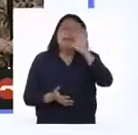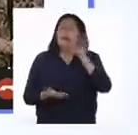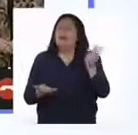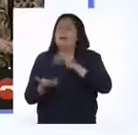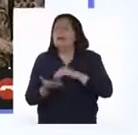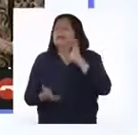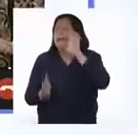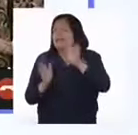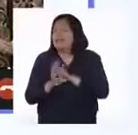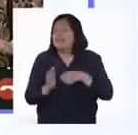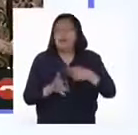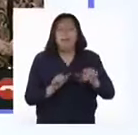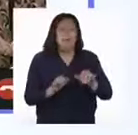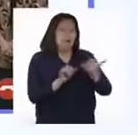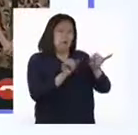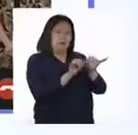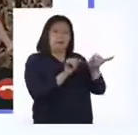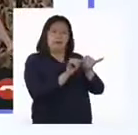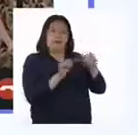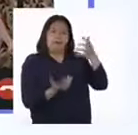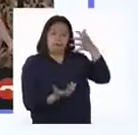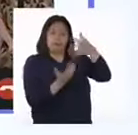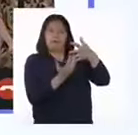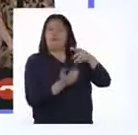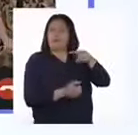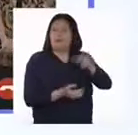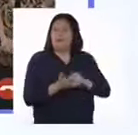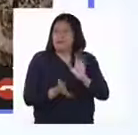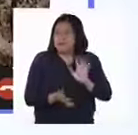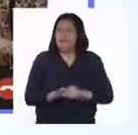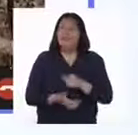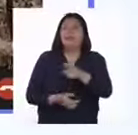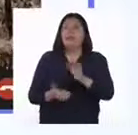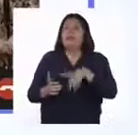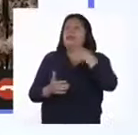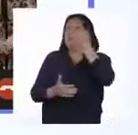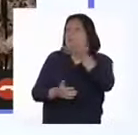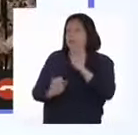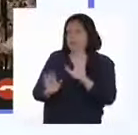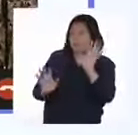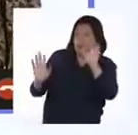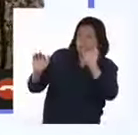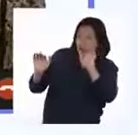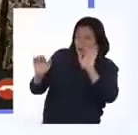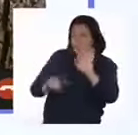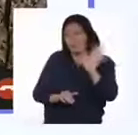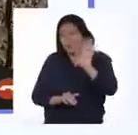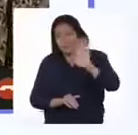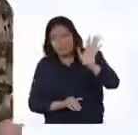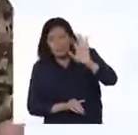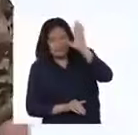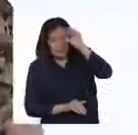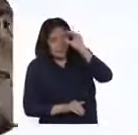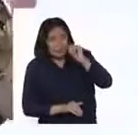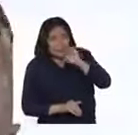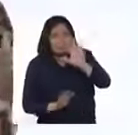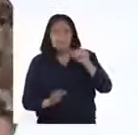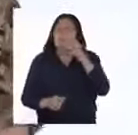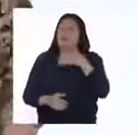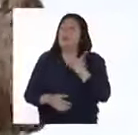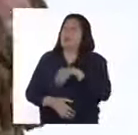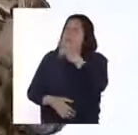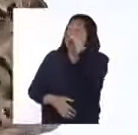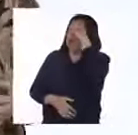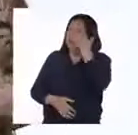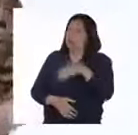ejemplos de magnitudes directamente proporcionales. Conmigo será hasta la próxima. ¡Chau, chicas! ¡Chau, chicos! ¡Chau, Patti! Uf,